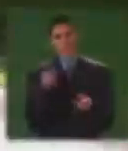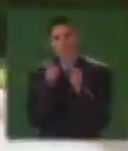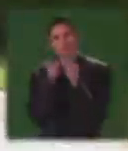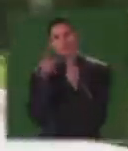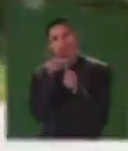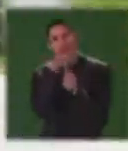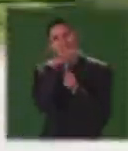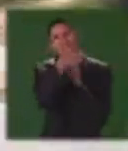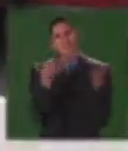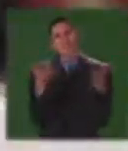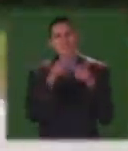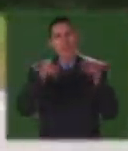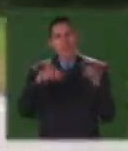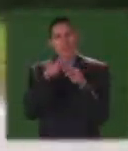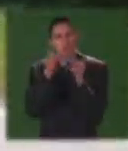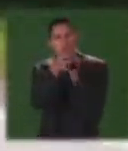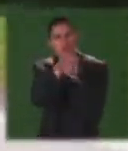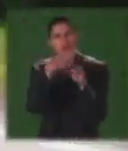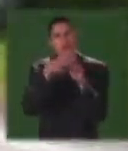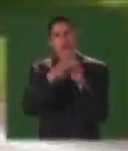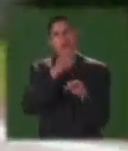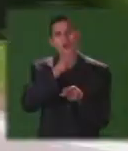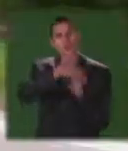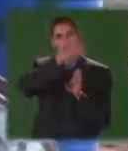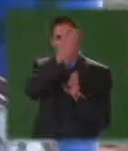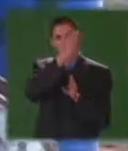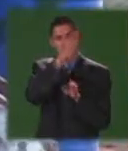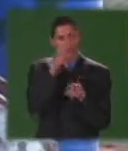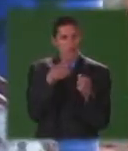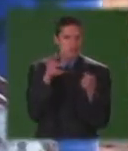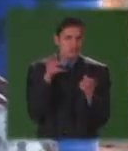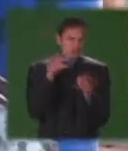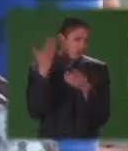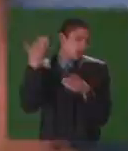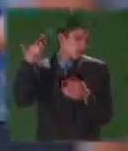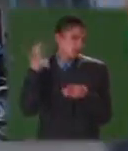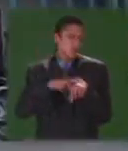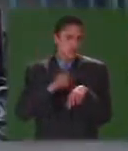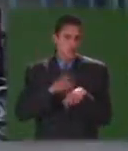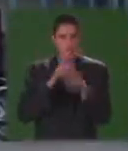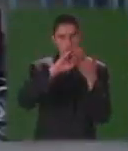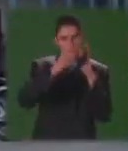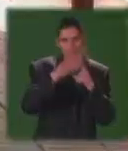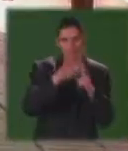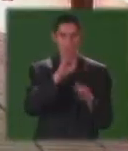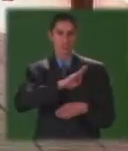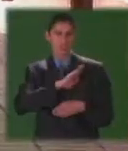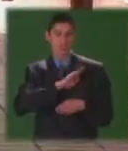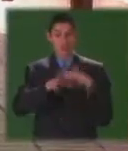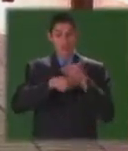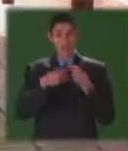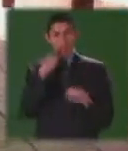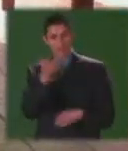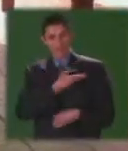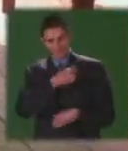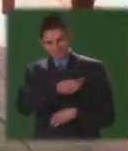Vamos camino a agua de Dios. Desde hace algún tiempo, la gente de la comunidad, la alcaldía y padres de niños con discapacidades